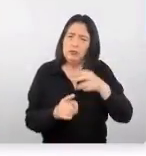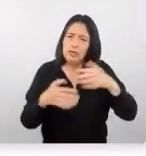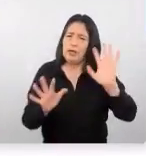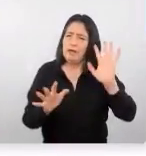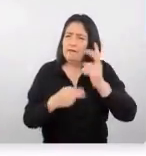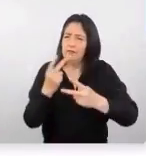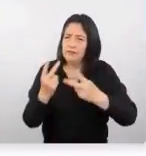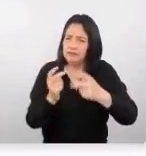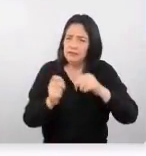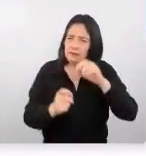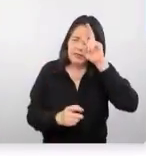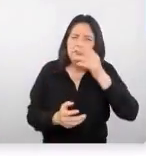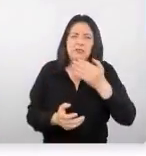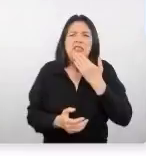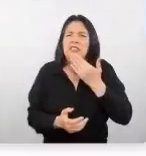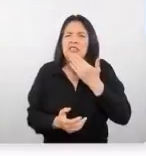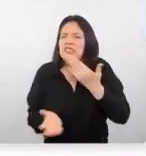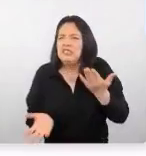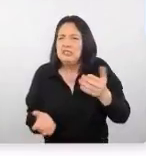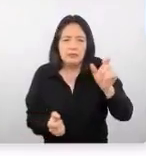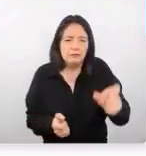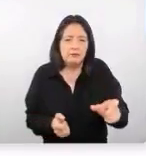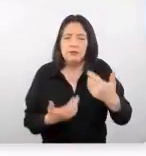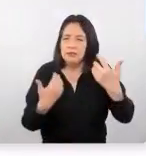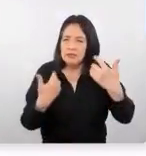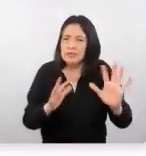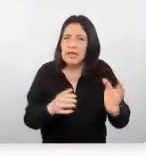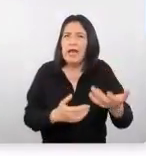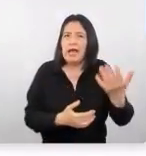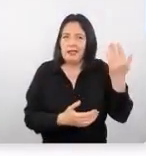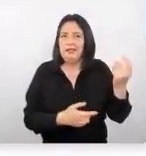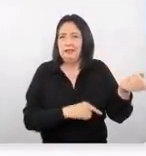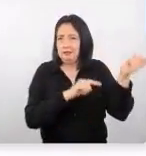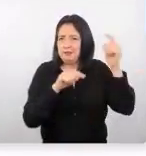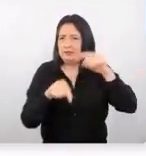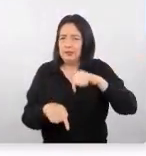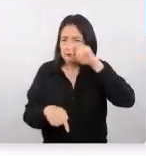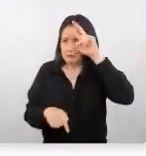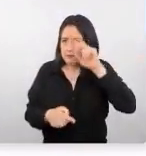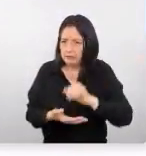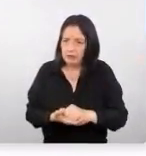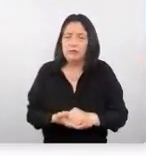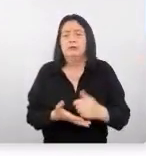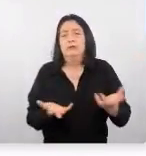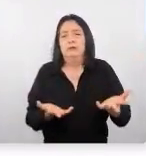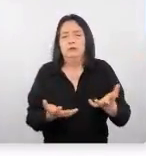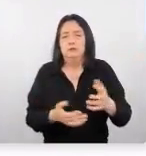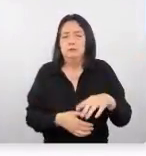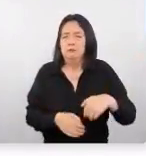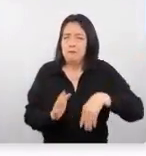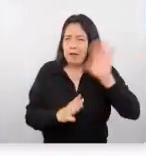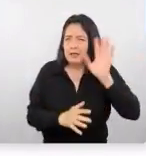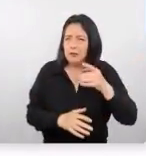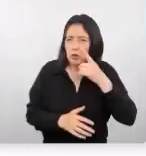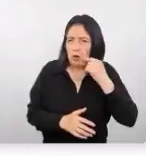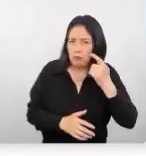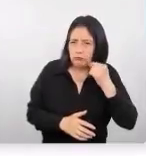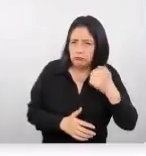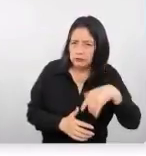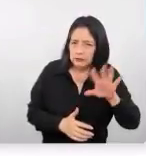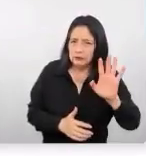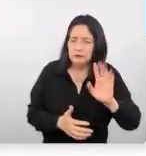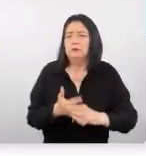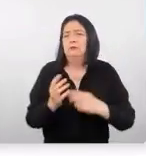para saber quién es este chino que ya había venido a nuestro país. Tenemos que hay más hombres que mujeres en este caso.